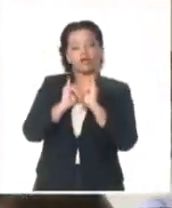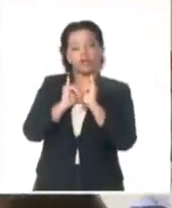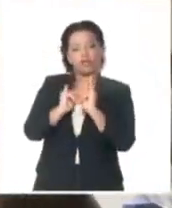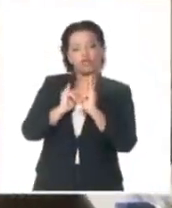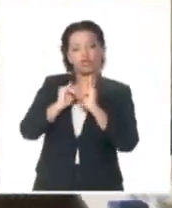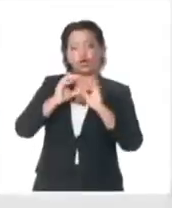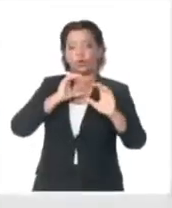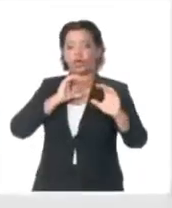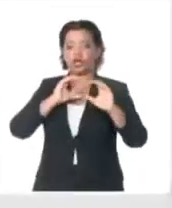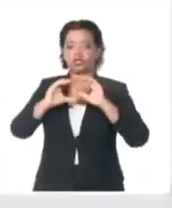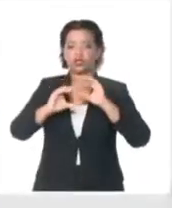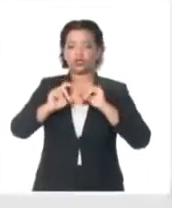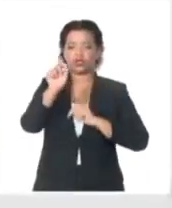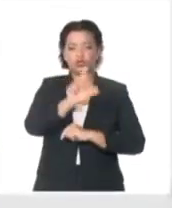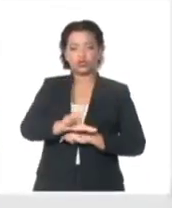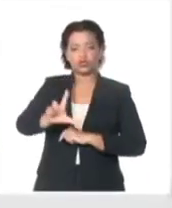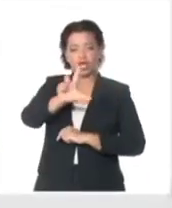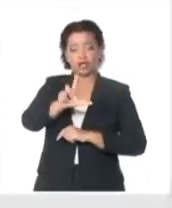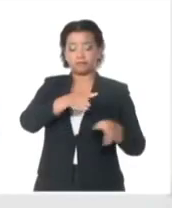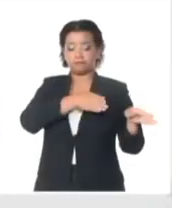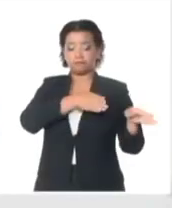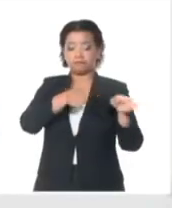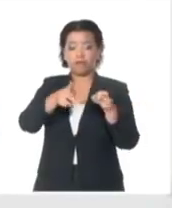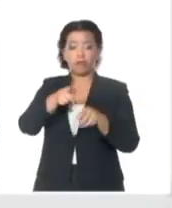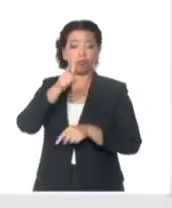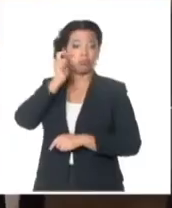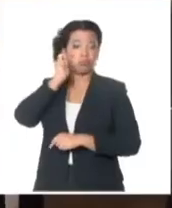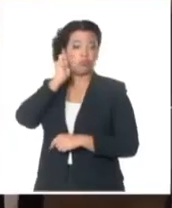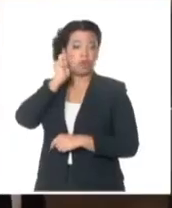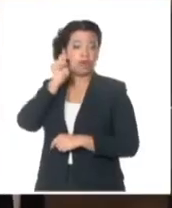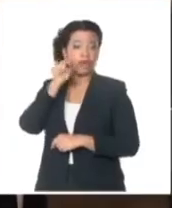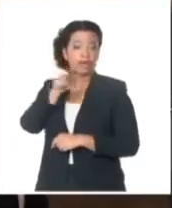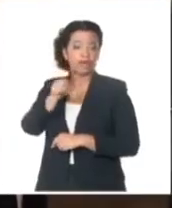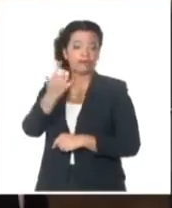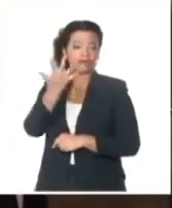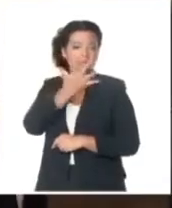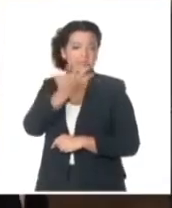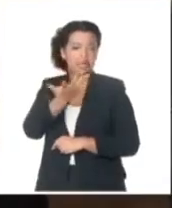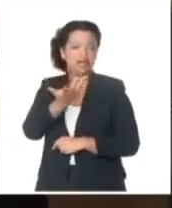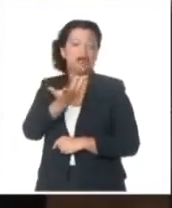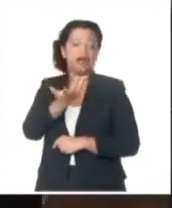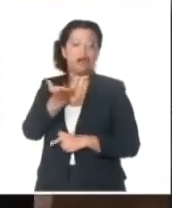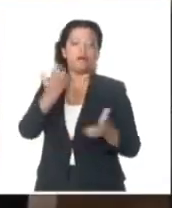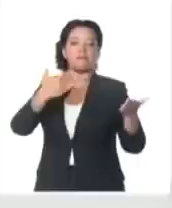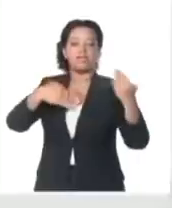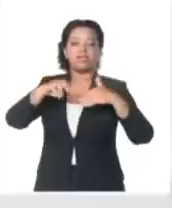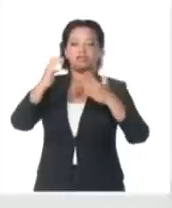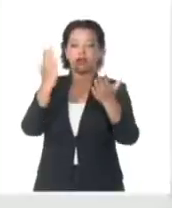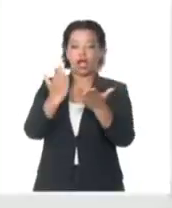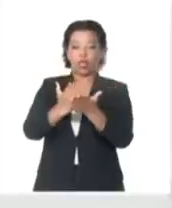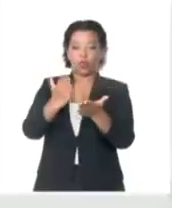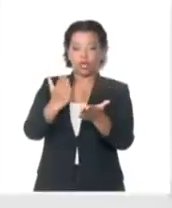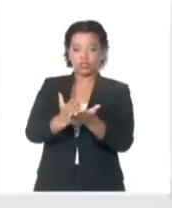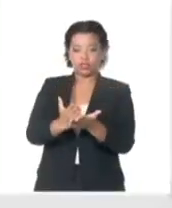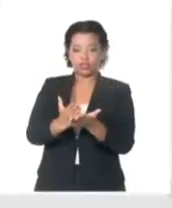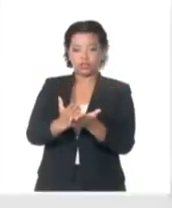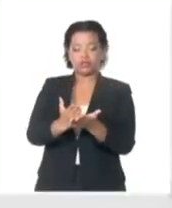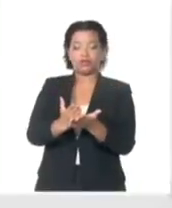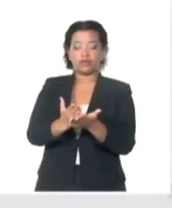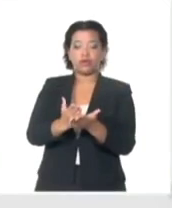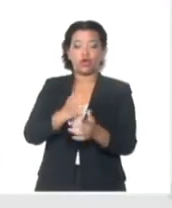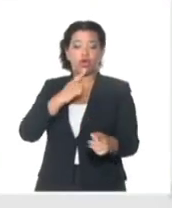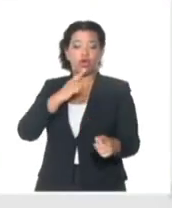Comunicación Social. Naima Ariagny Trujillo Barreto, ministra de Educación. Vladimir